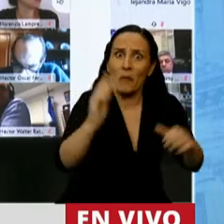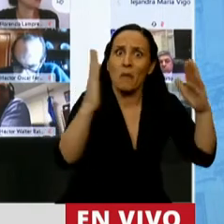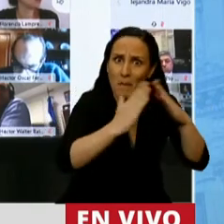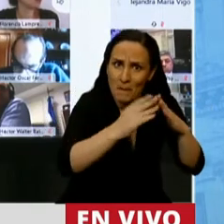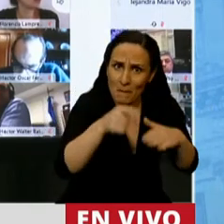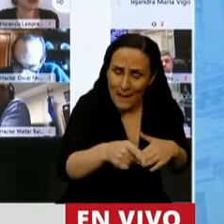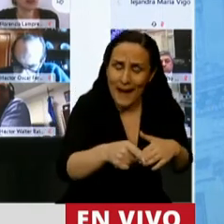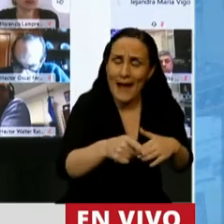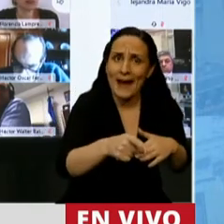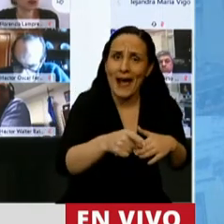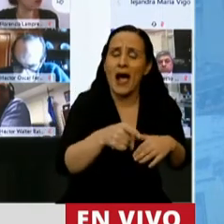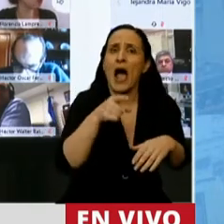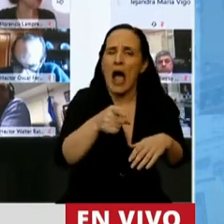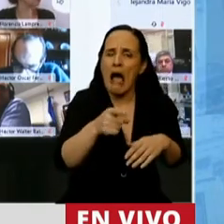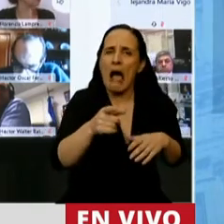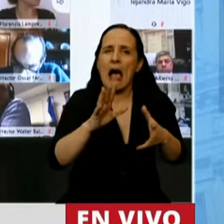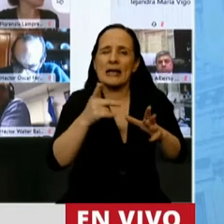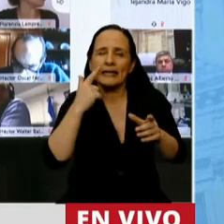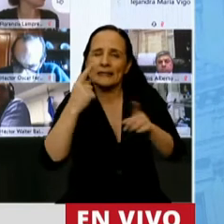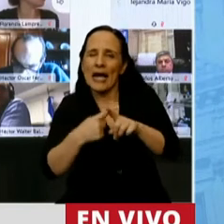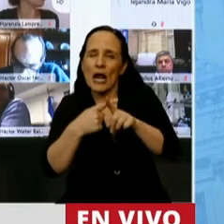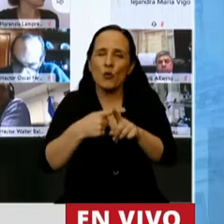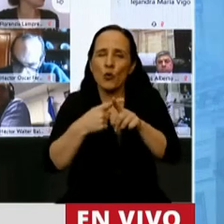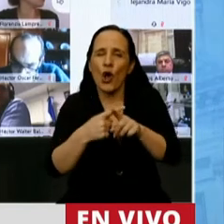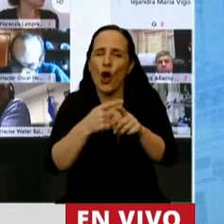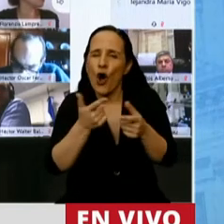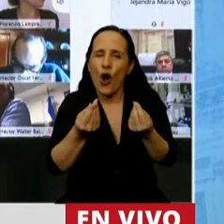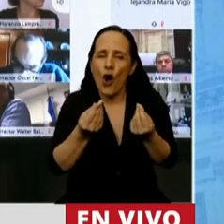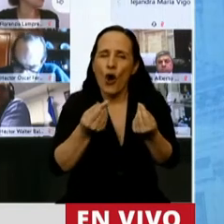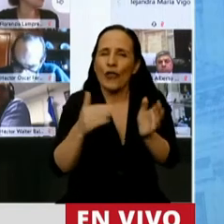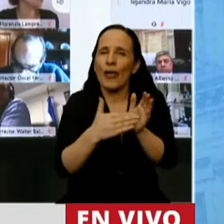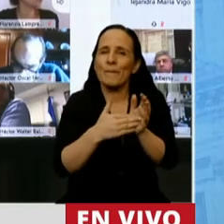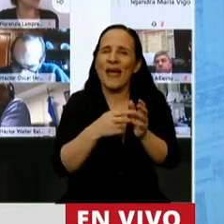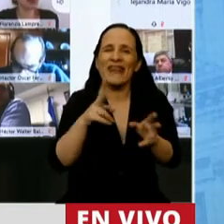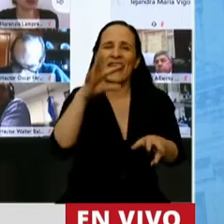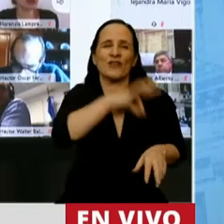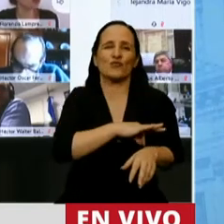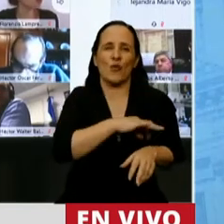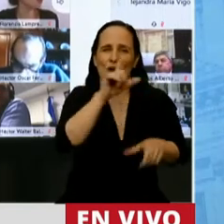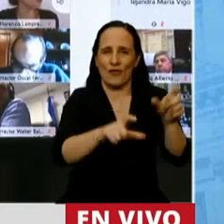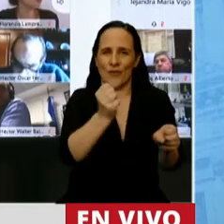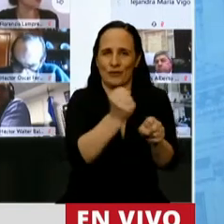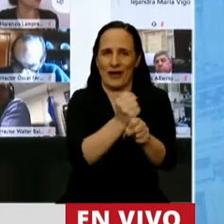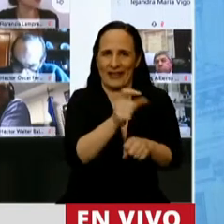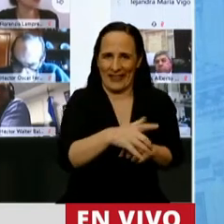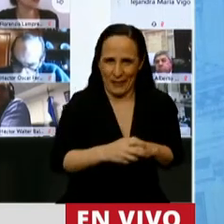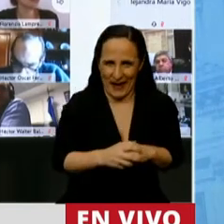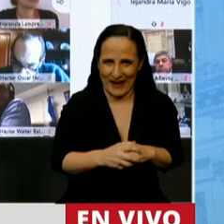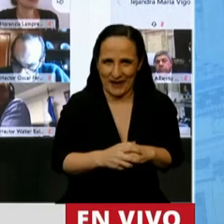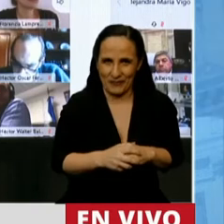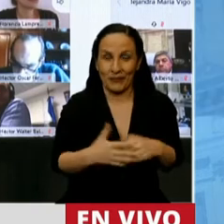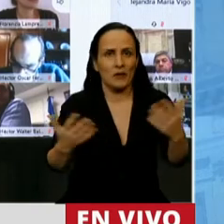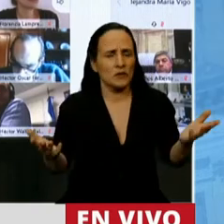vinculando el ajuste de la variable de lo que es el ingreso de los salarios de los trabajadores. O sea que